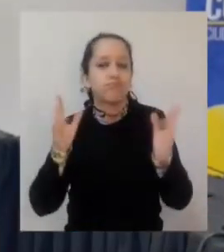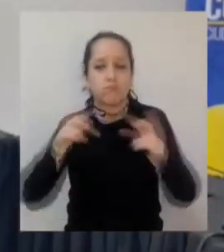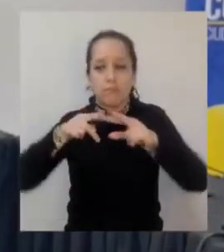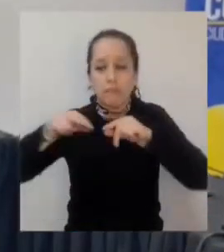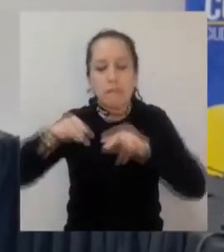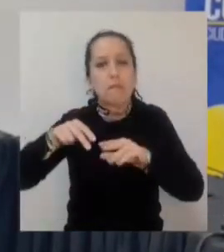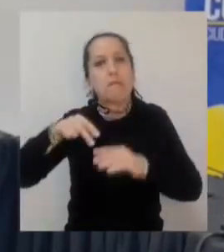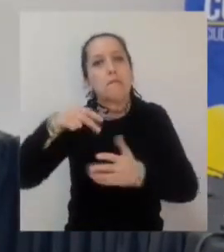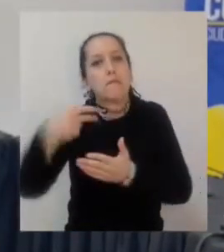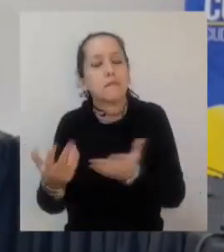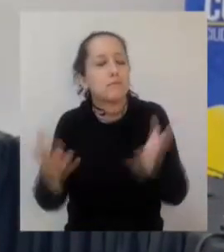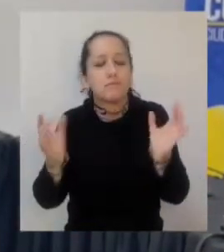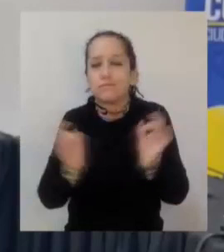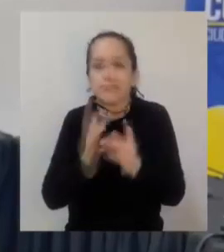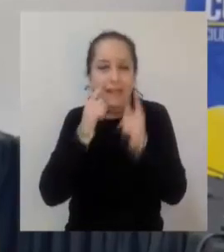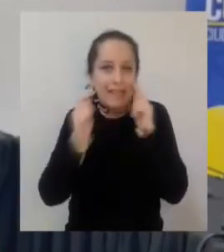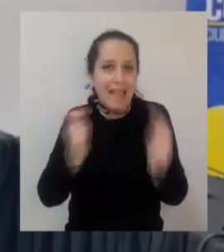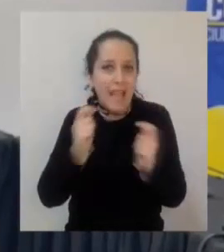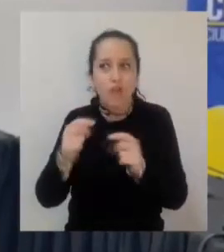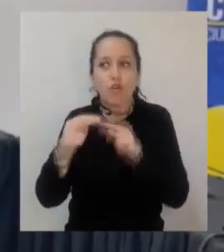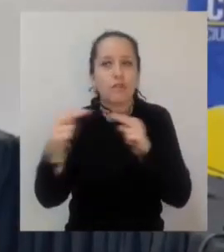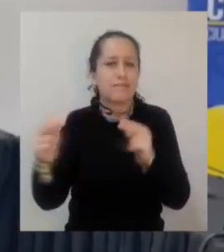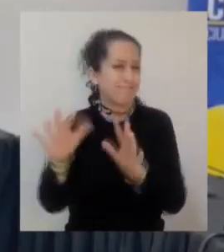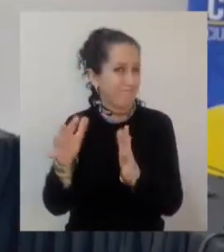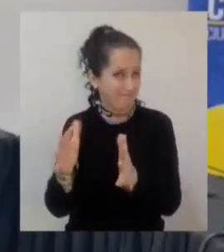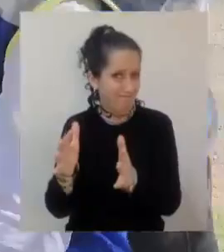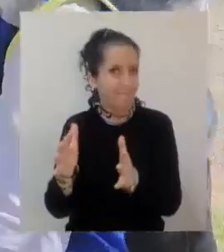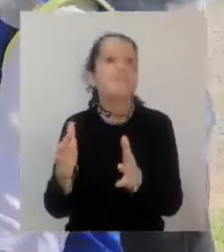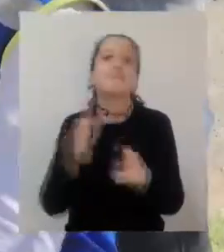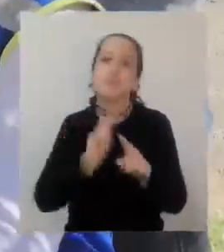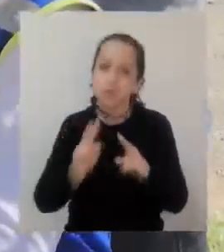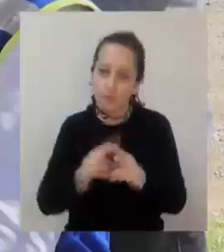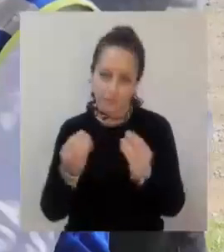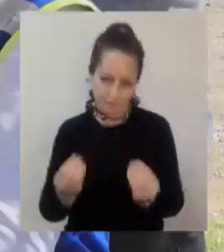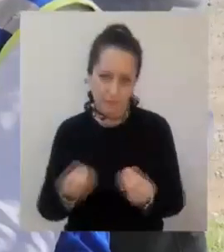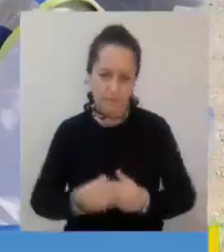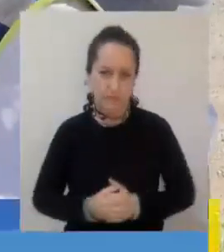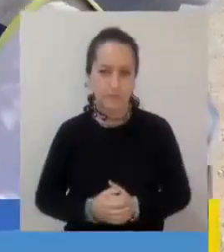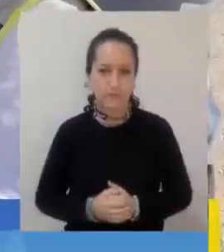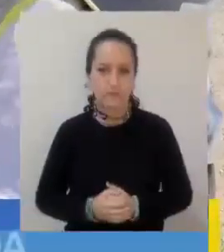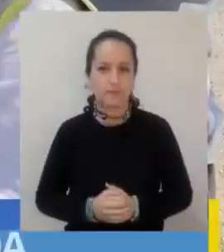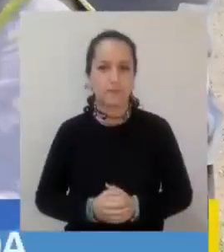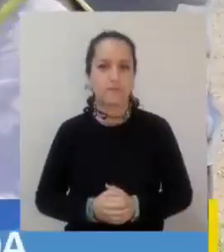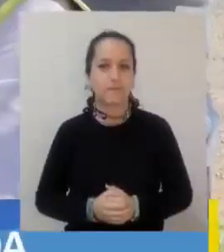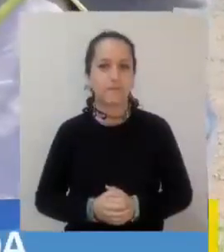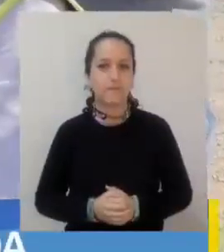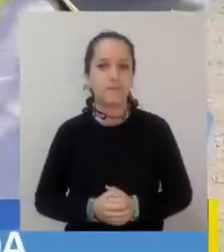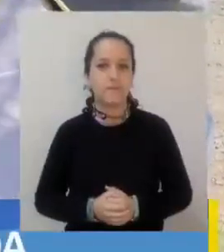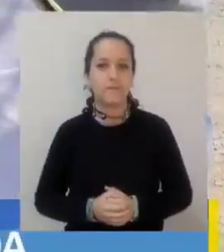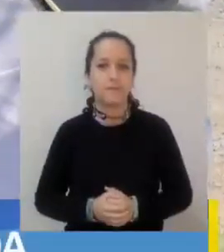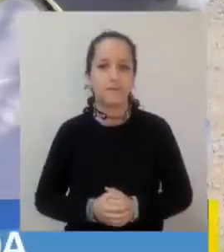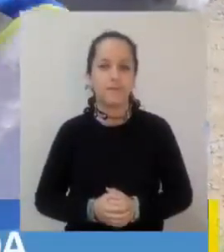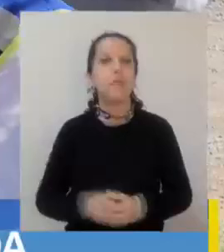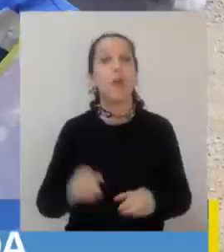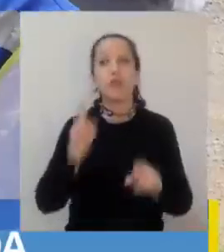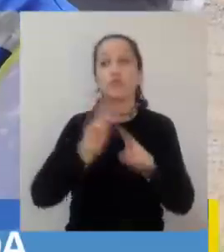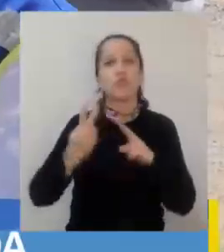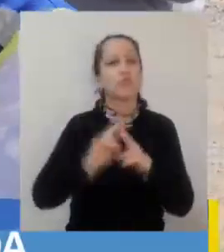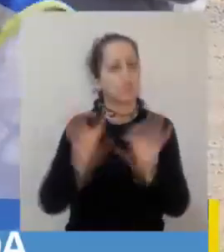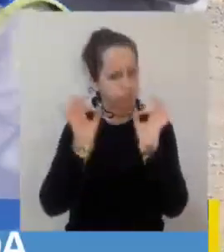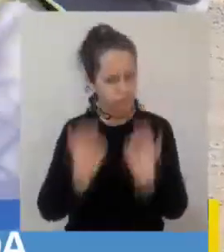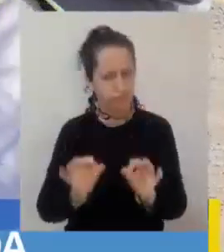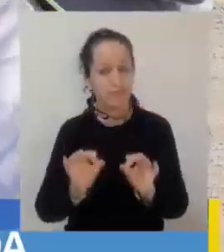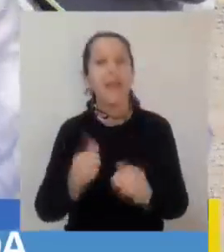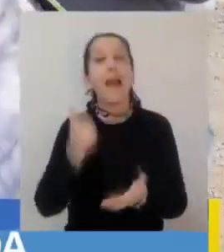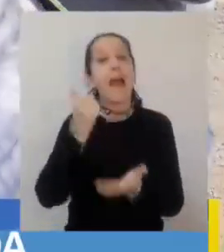paso de los niños y niñas por esa pasarela en mal estado. Cabe señalar que sumado al proyecto de solución definitiva, el